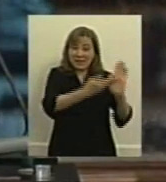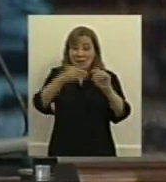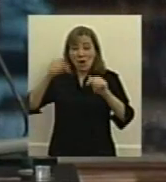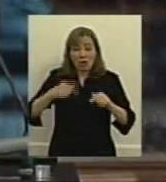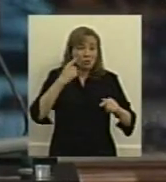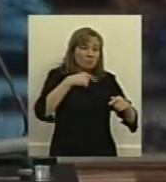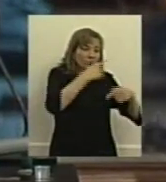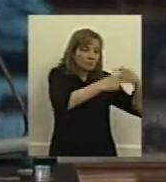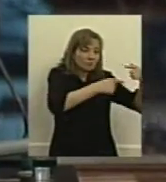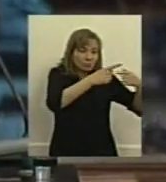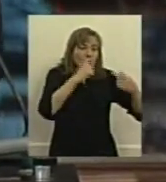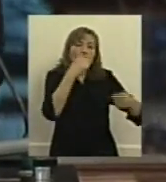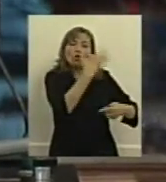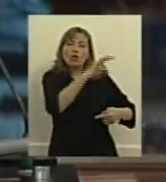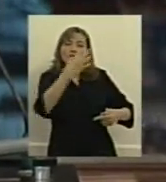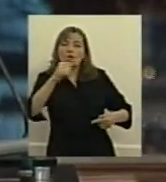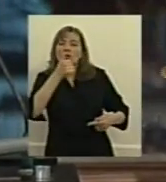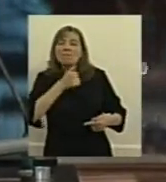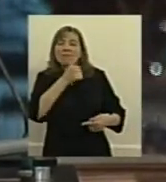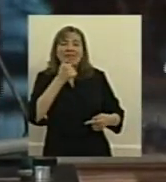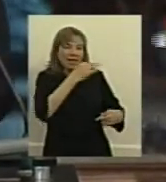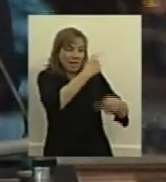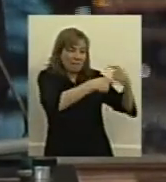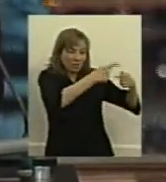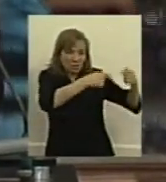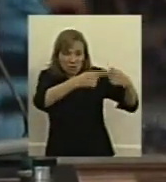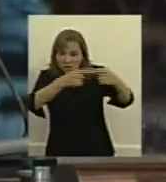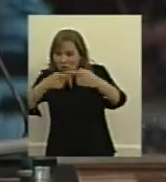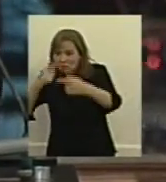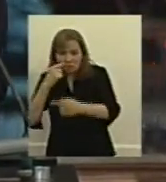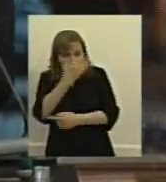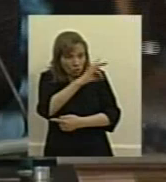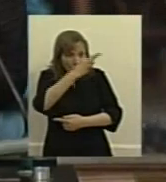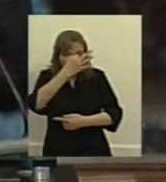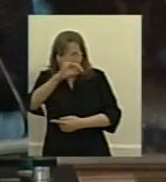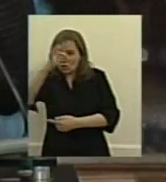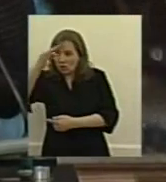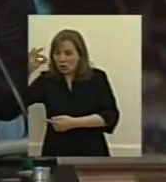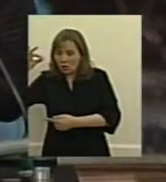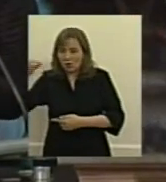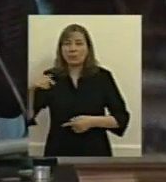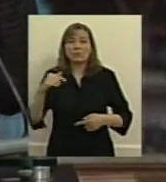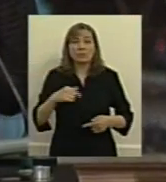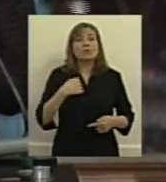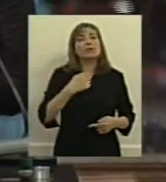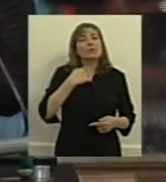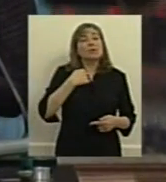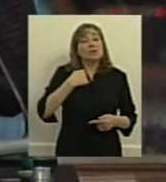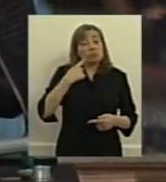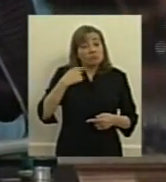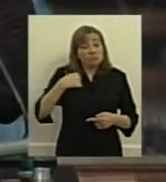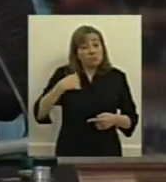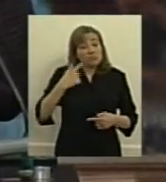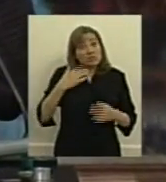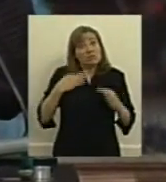trazabilidad de los medicamentos algo realmente que si y digo si logramos